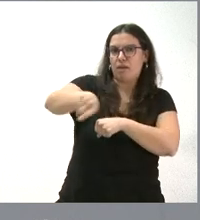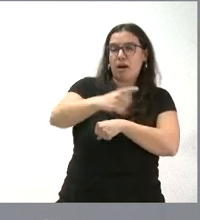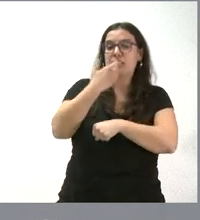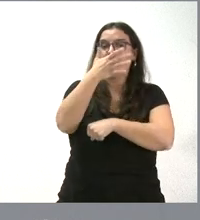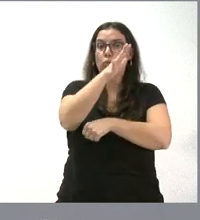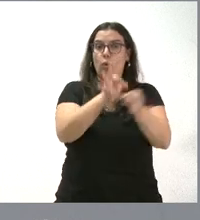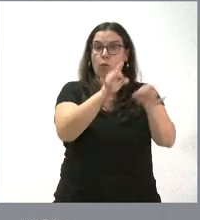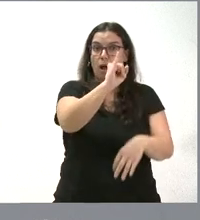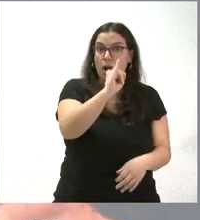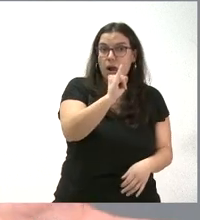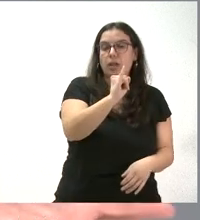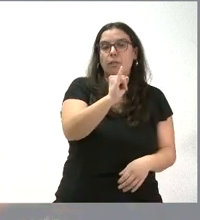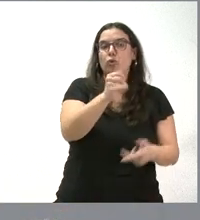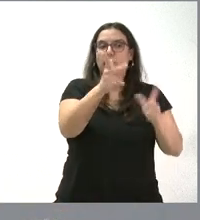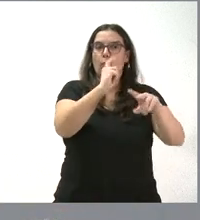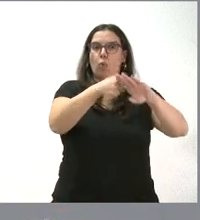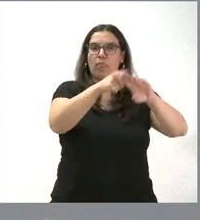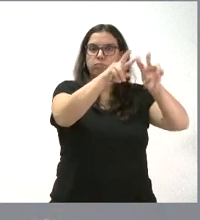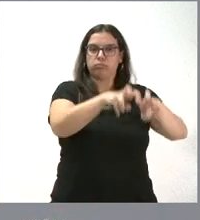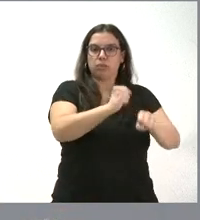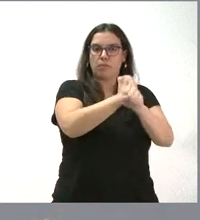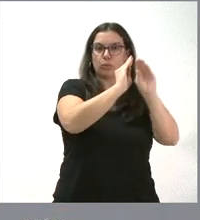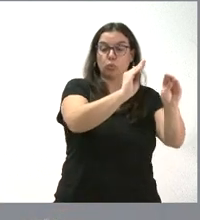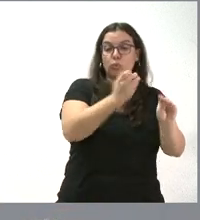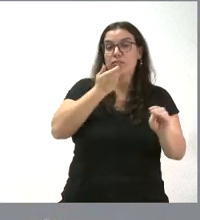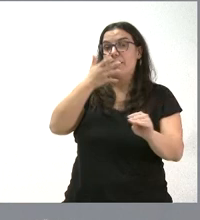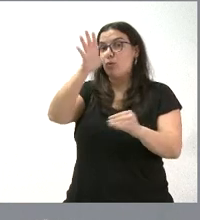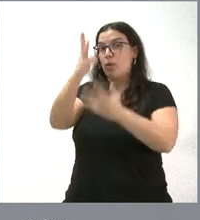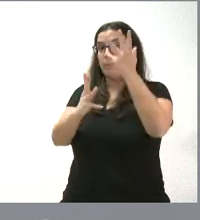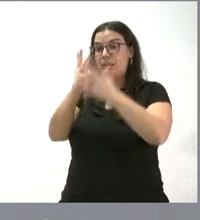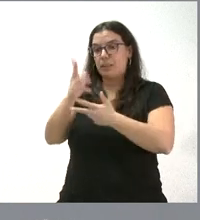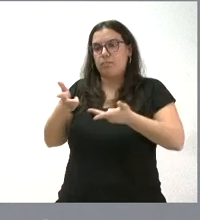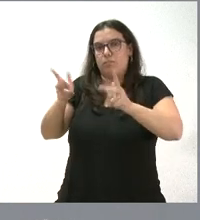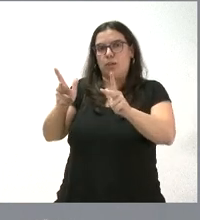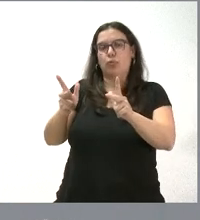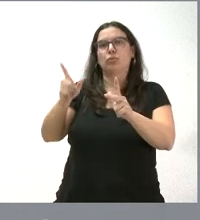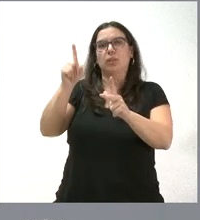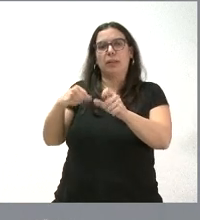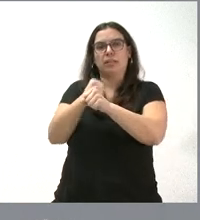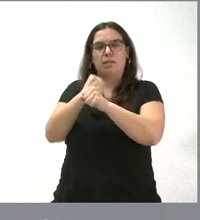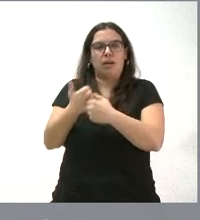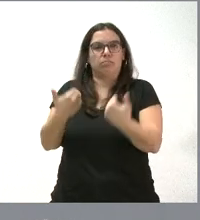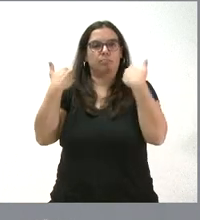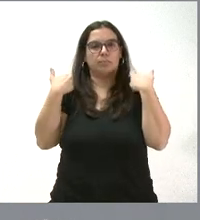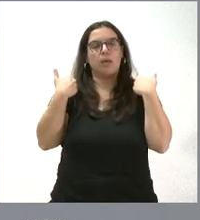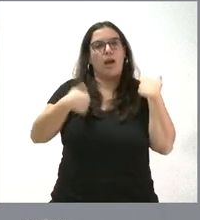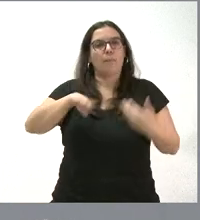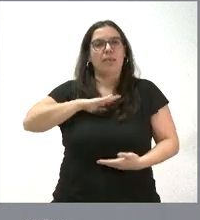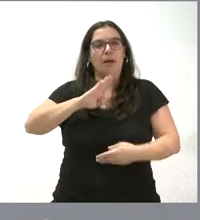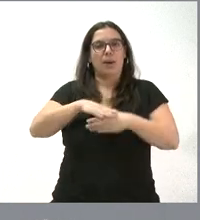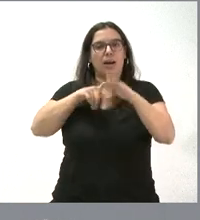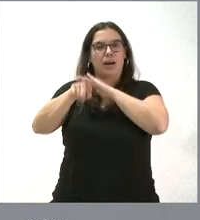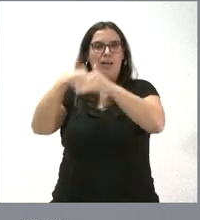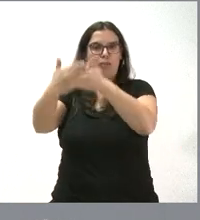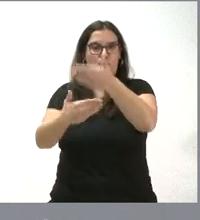denuncia judicial, dejemos trabajar a los jueces. Si hubiera una denuncia administrativa, dejemos trabajar también a quien tiene la capacidad de tramitar las